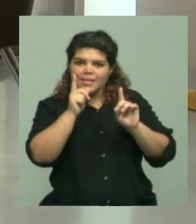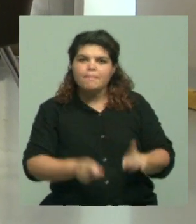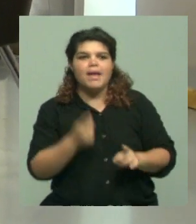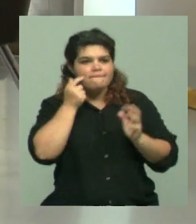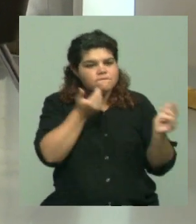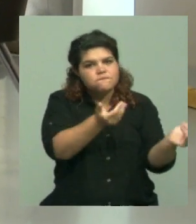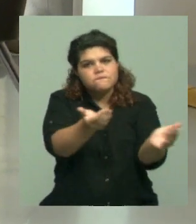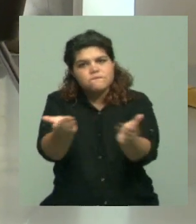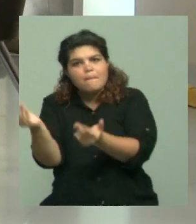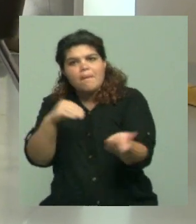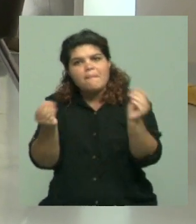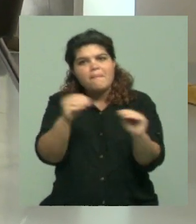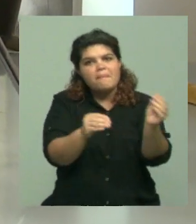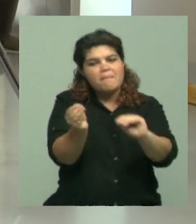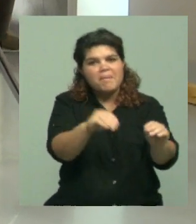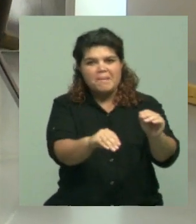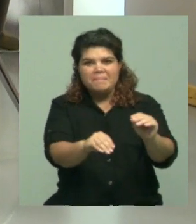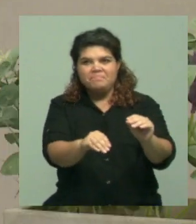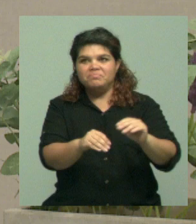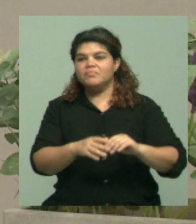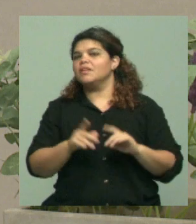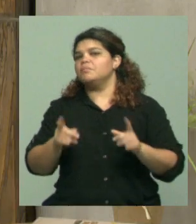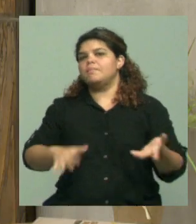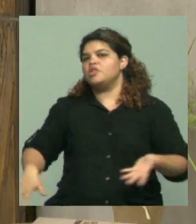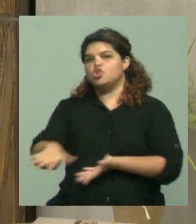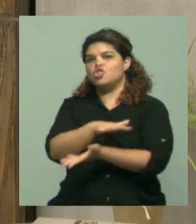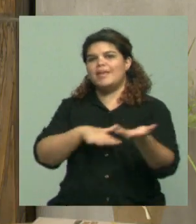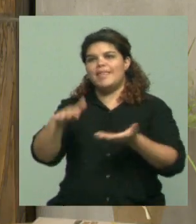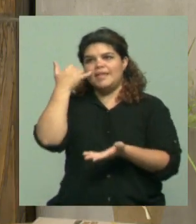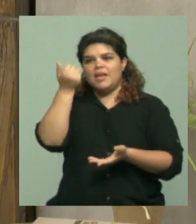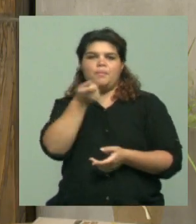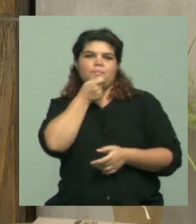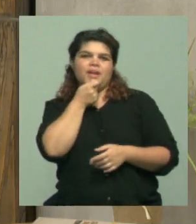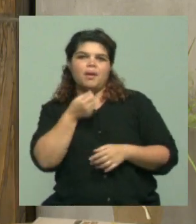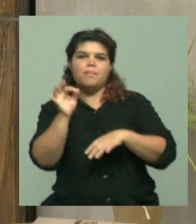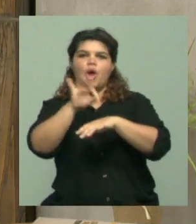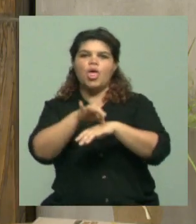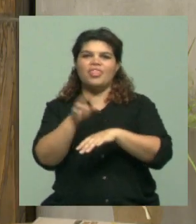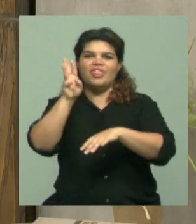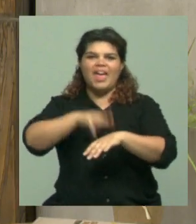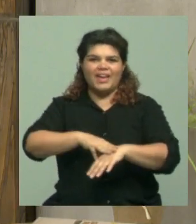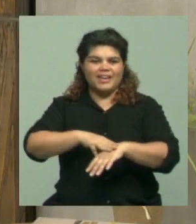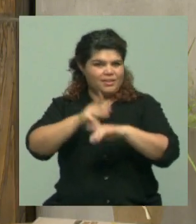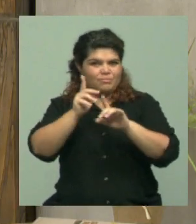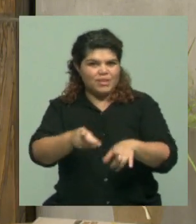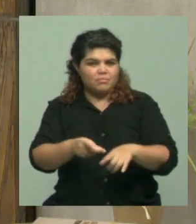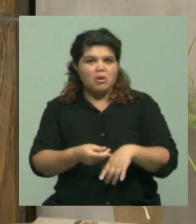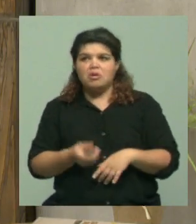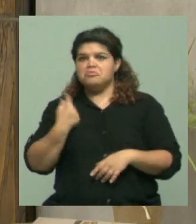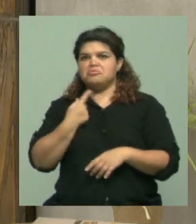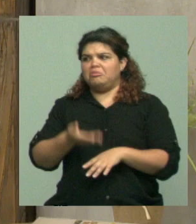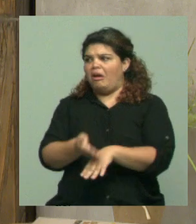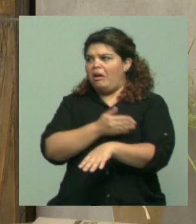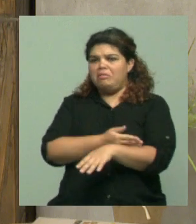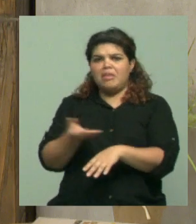bueno, ni hablar de distintas Y ya la sociedad lo está planteando como esto es lo que fue dengue. Nosotros cuando estudié yo en la universidad, dengue no lo estudiamos